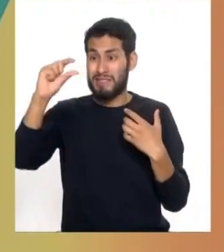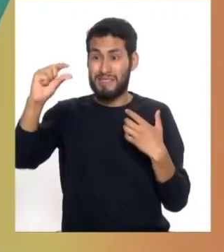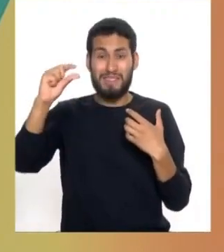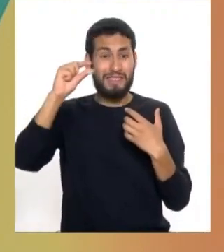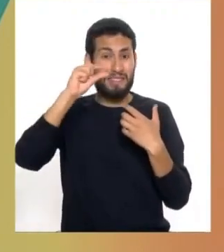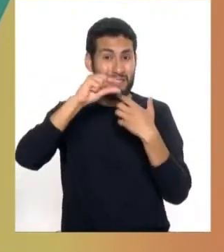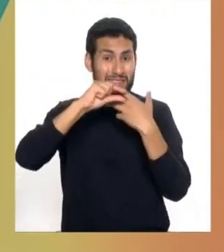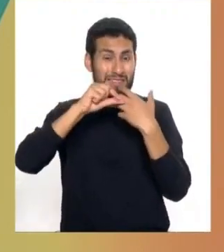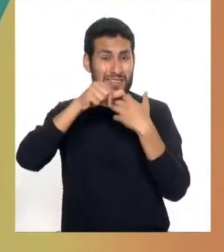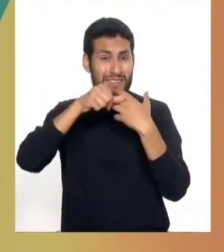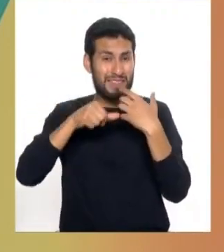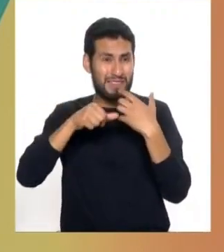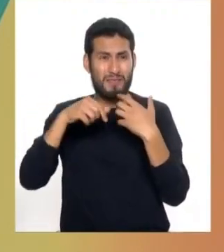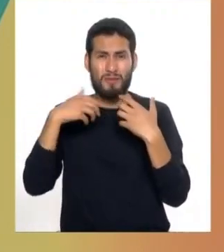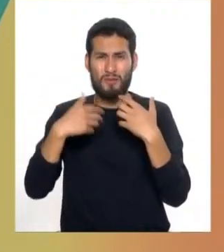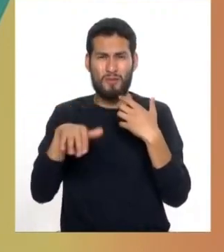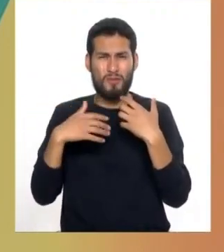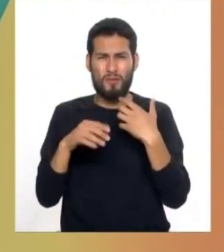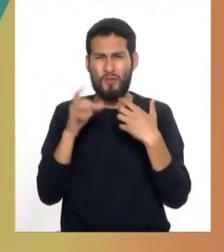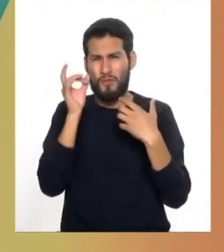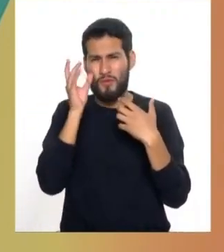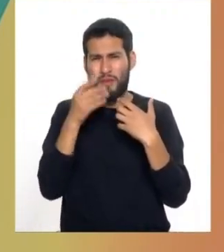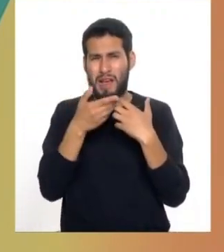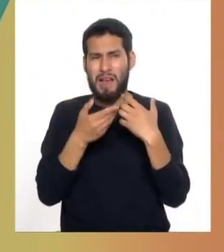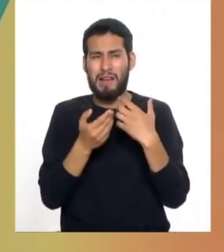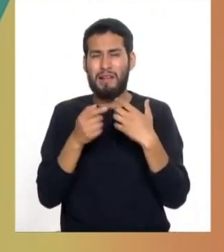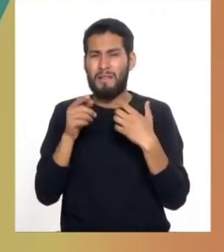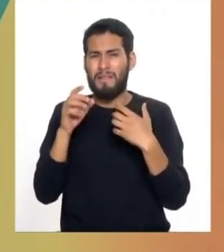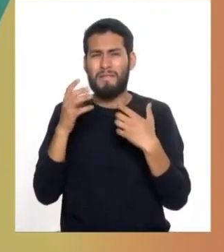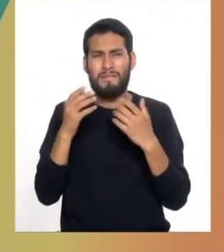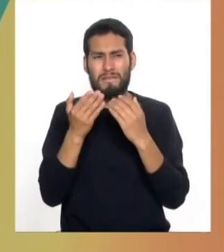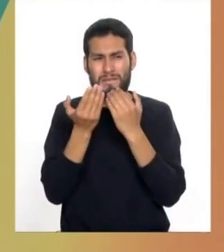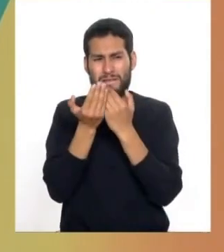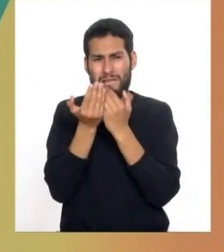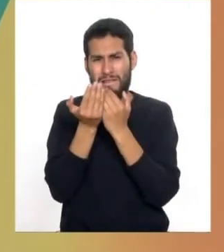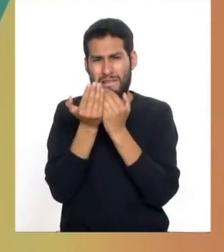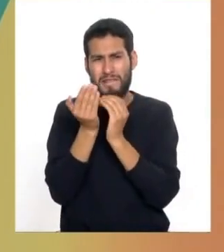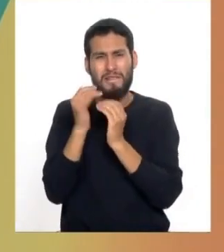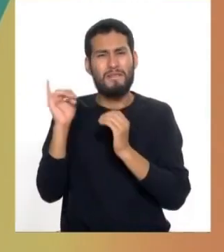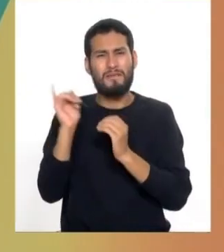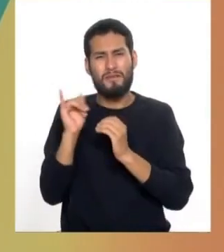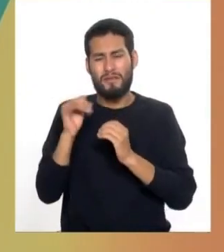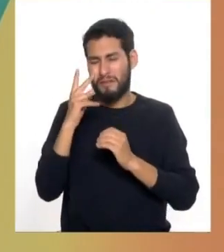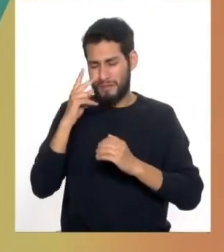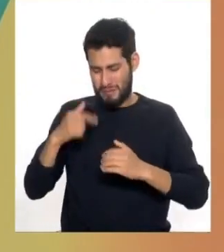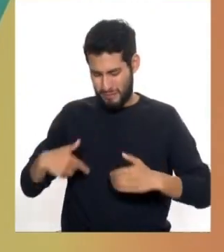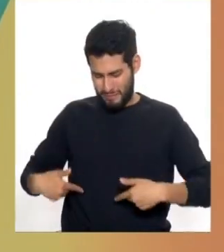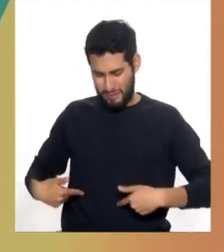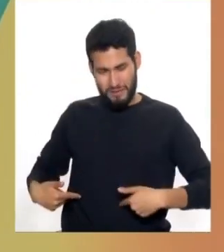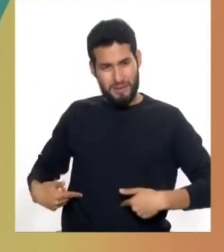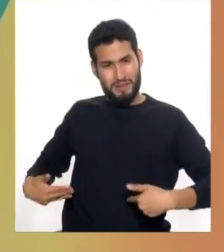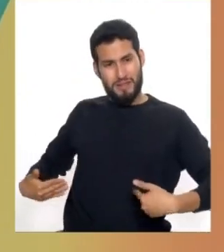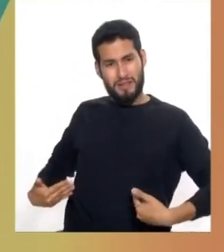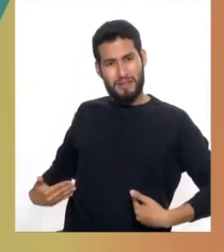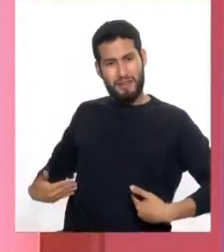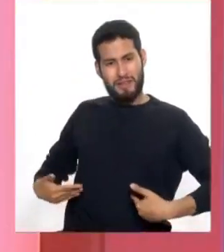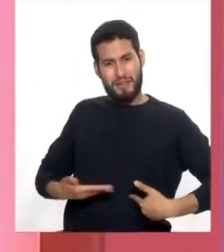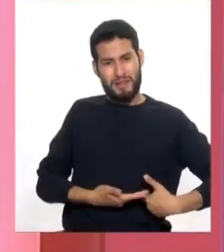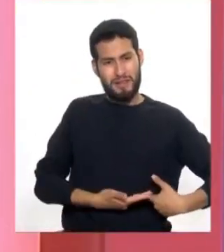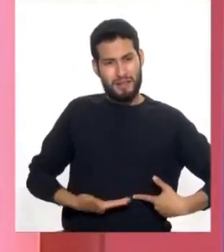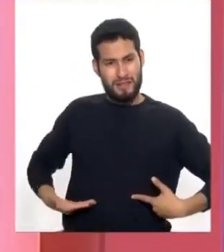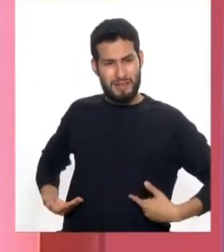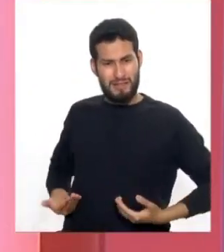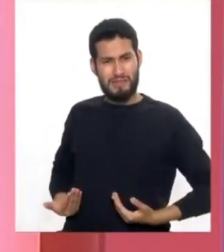es una incisión cruenta, ¿no? Es casi el 90% digamos en proporción de nuestro abdomen. Y de eso vamos a hablar